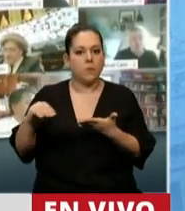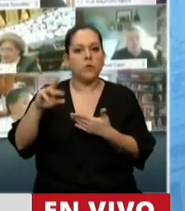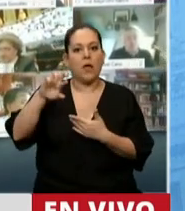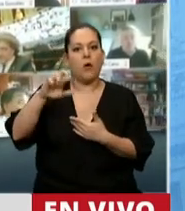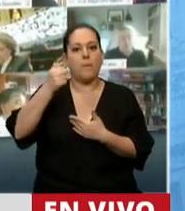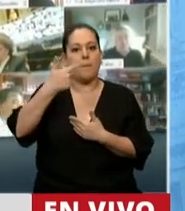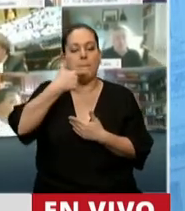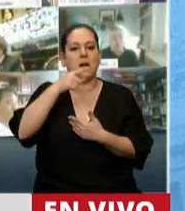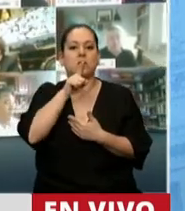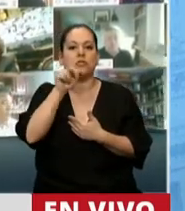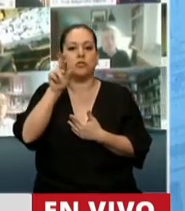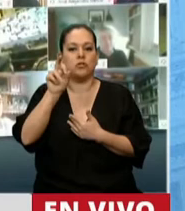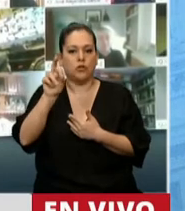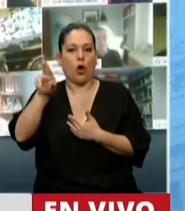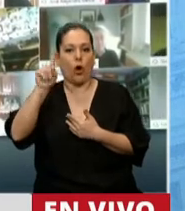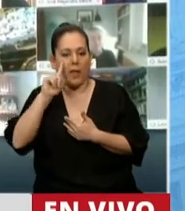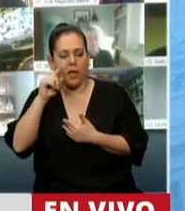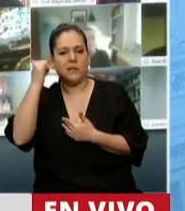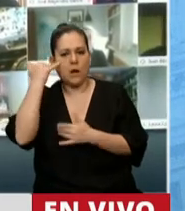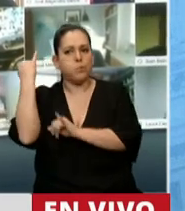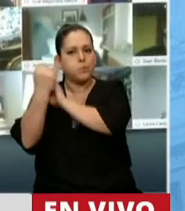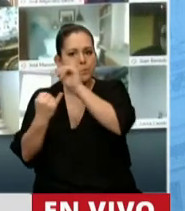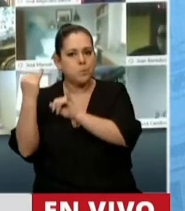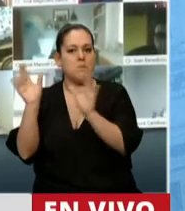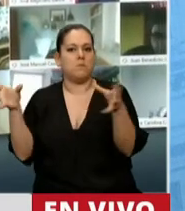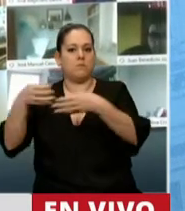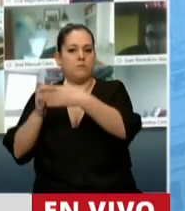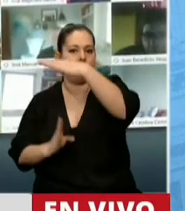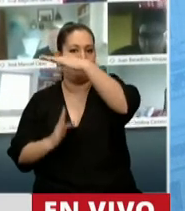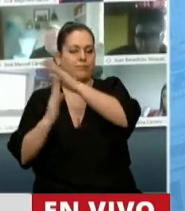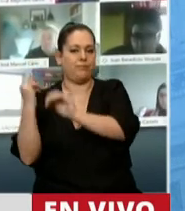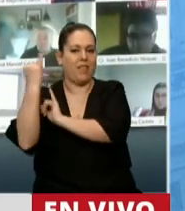Pastori como miembro informante de esta